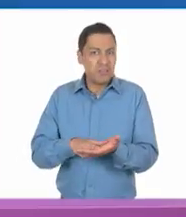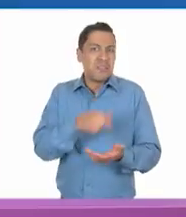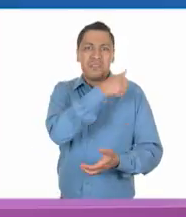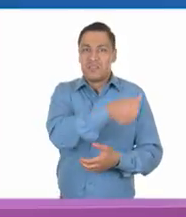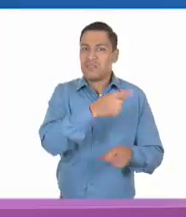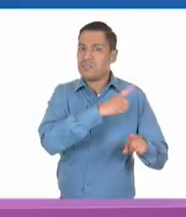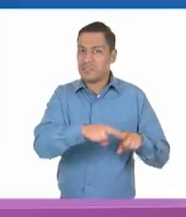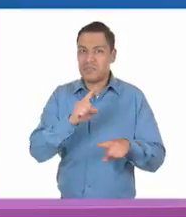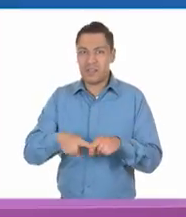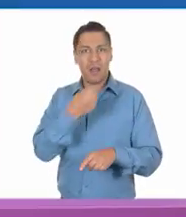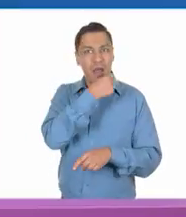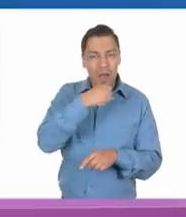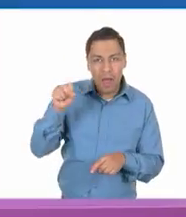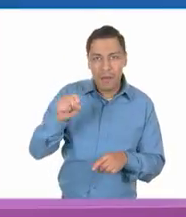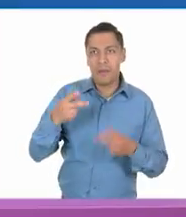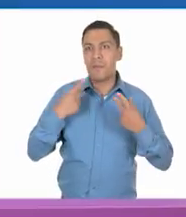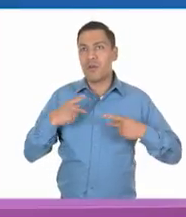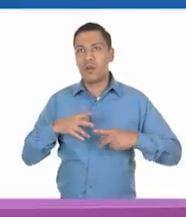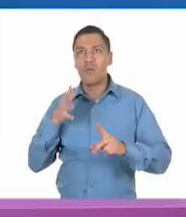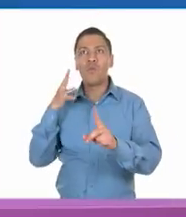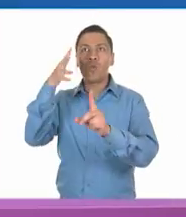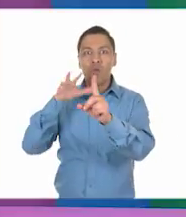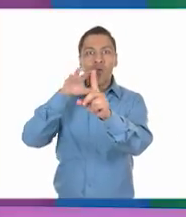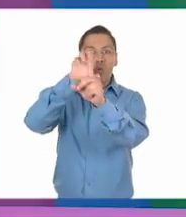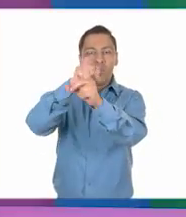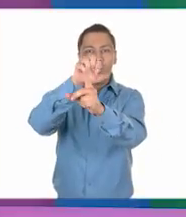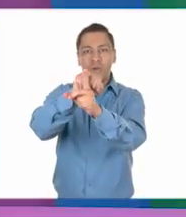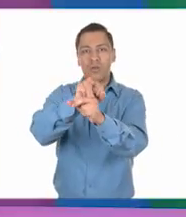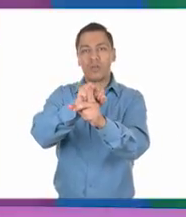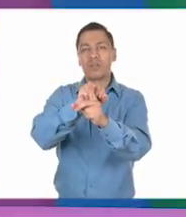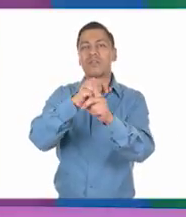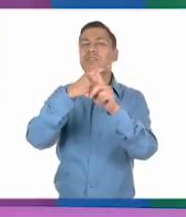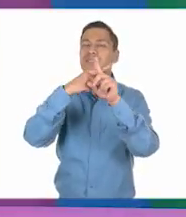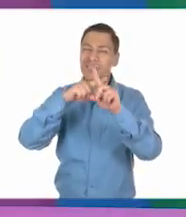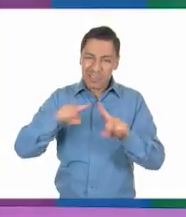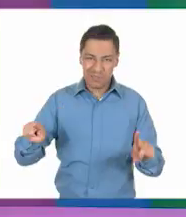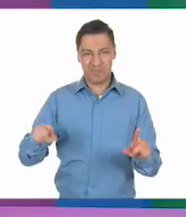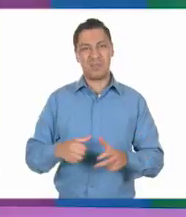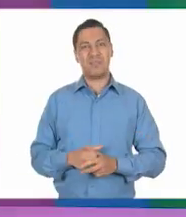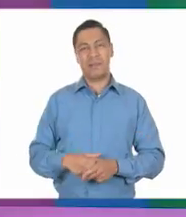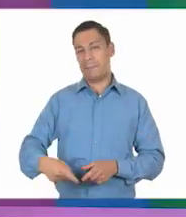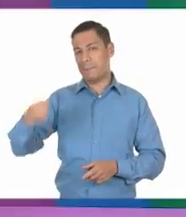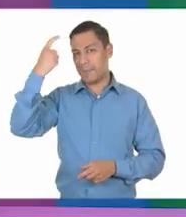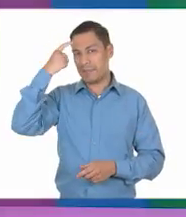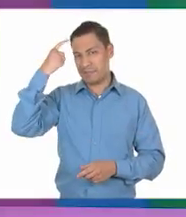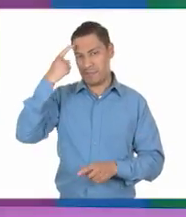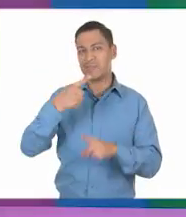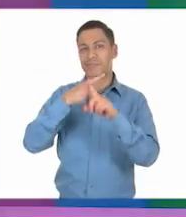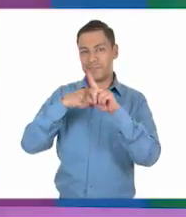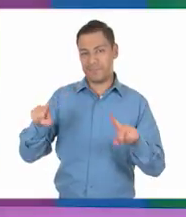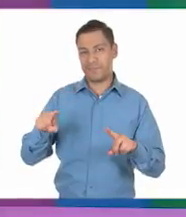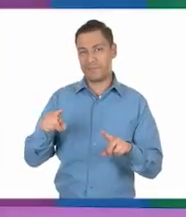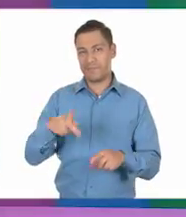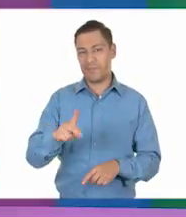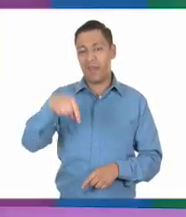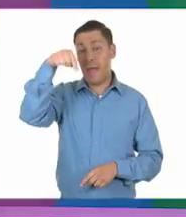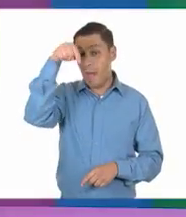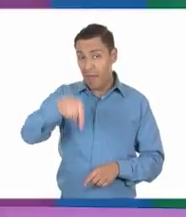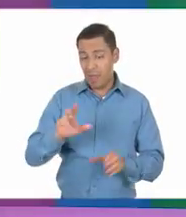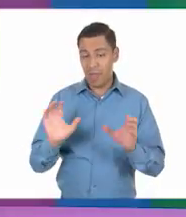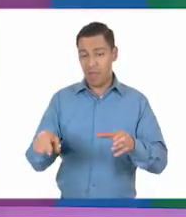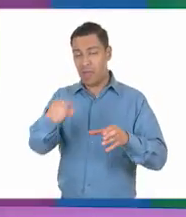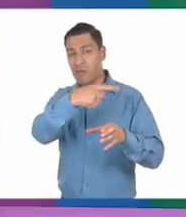o las personas en las que nos convertiremos. Exactamente. Eso es un muy buen pensamiento, Ale. Pero lo cierto es que el